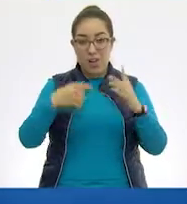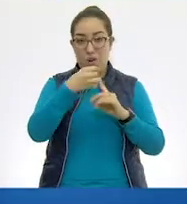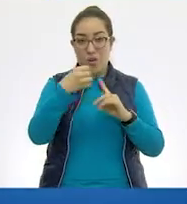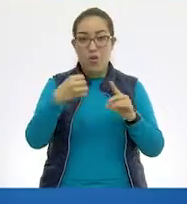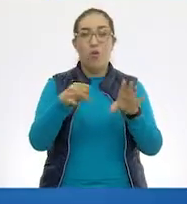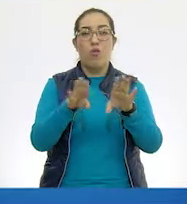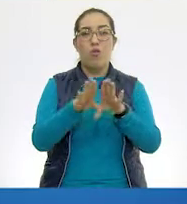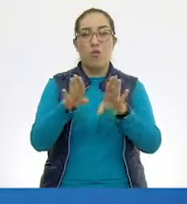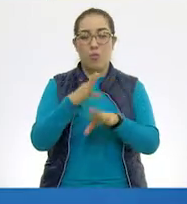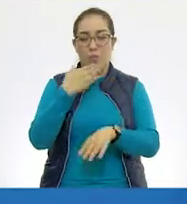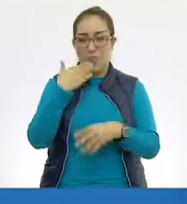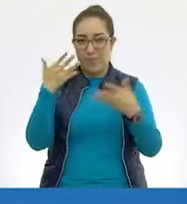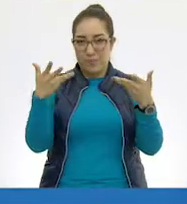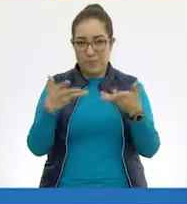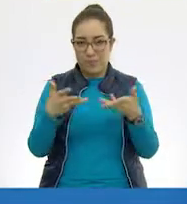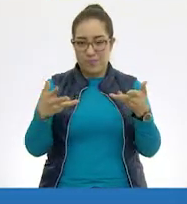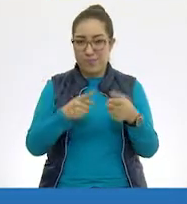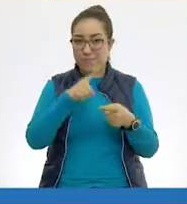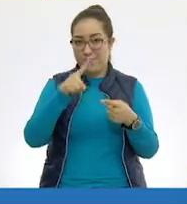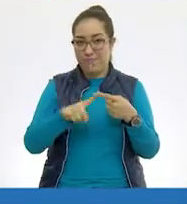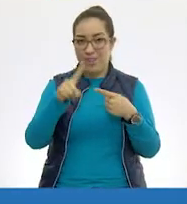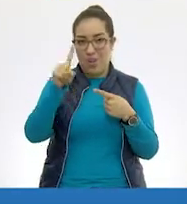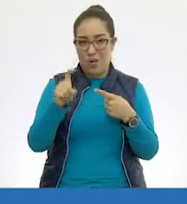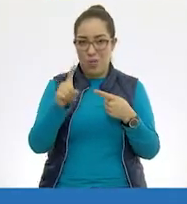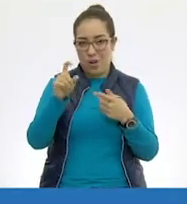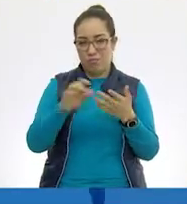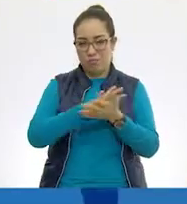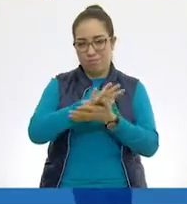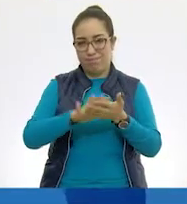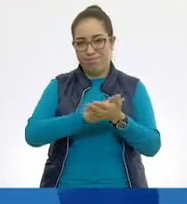hacerlo correctamente. Moja tus manos.